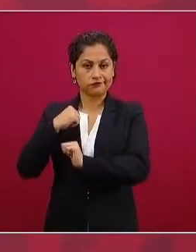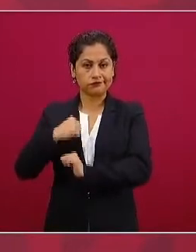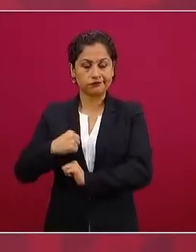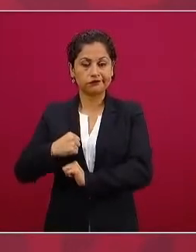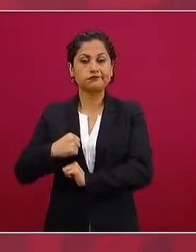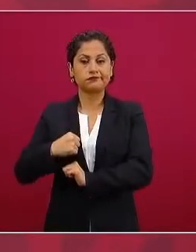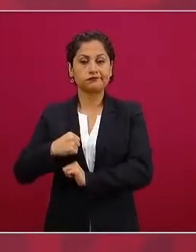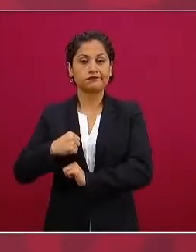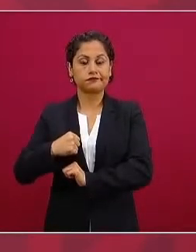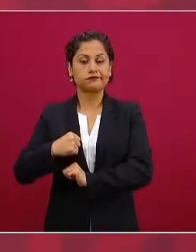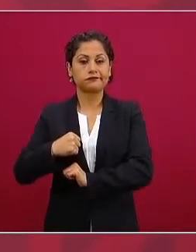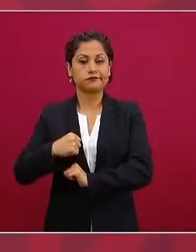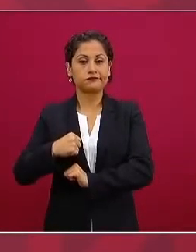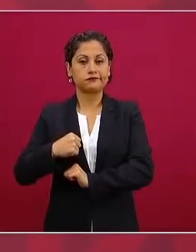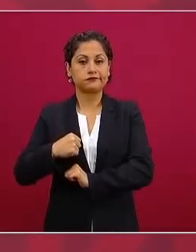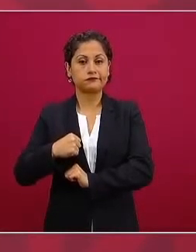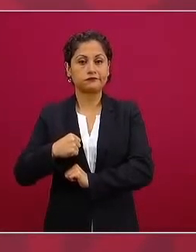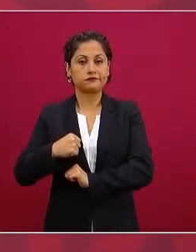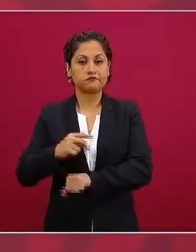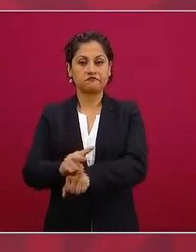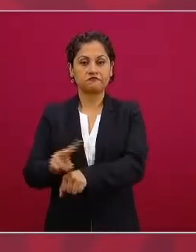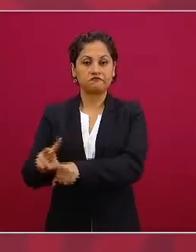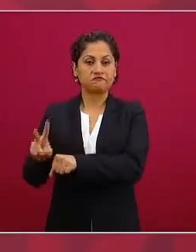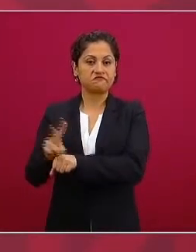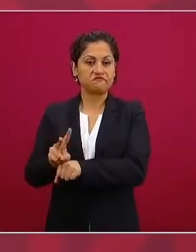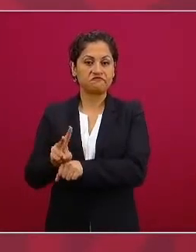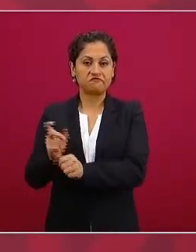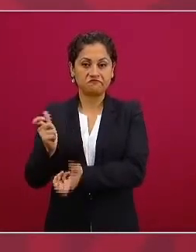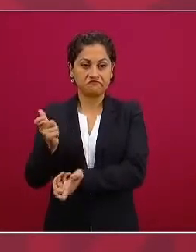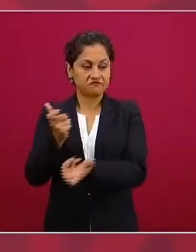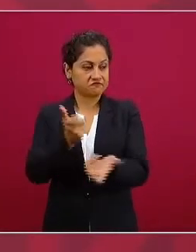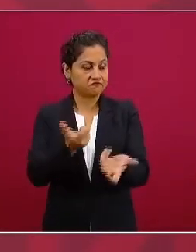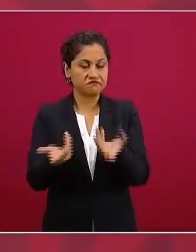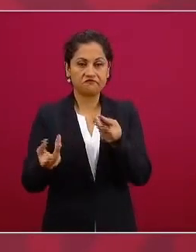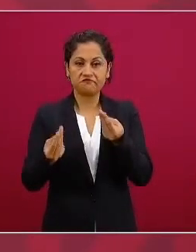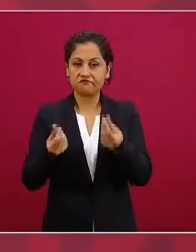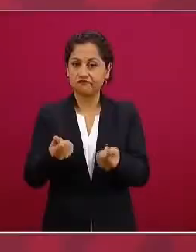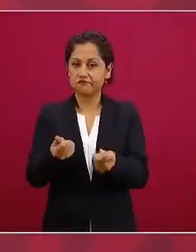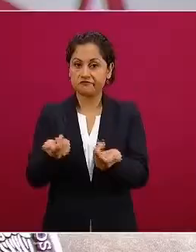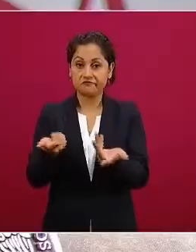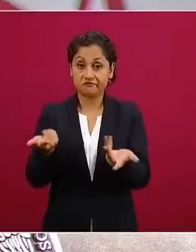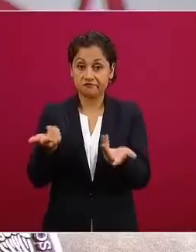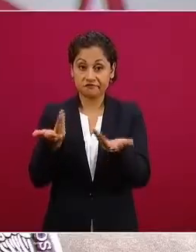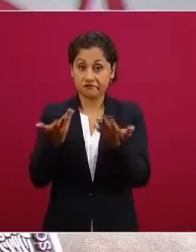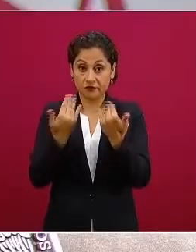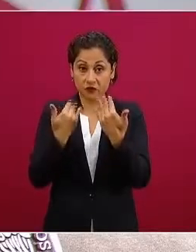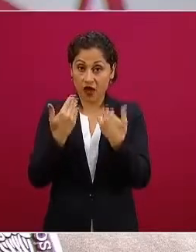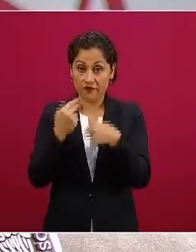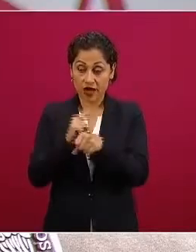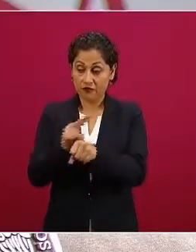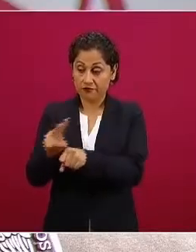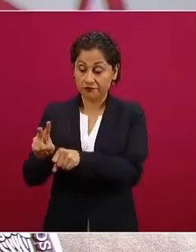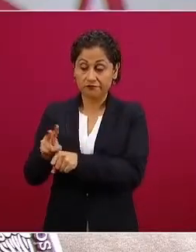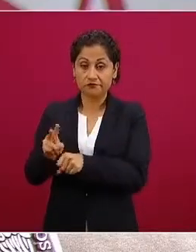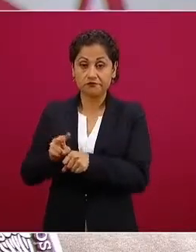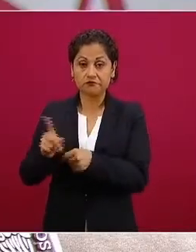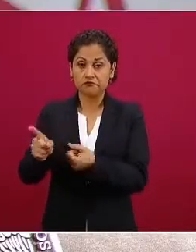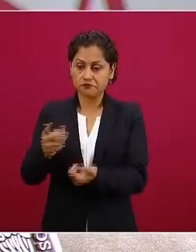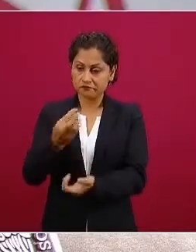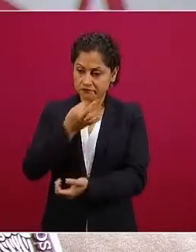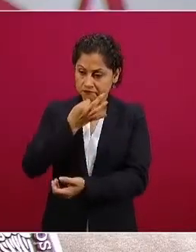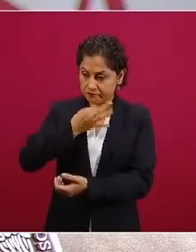sin supervisión sin rendición de cuentas